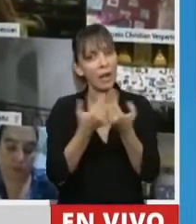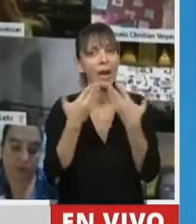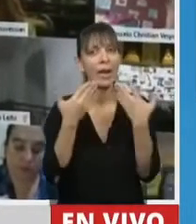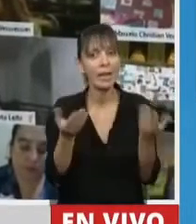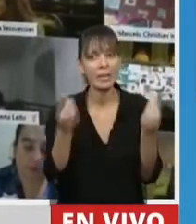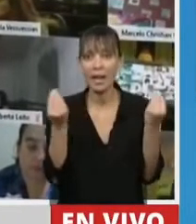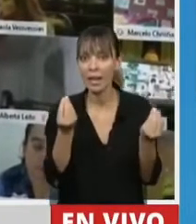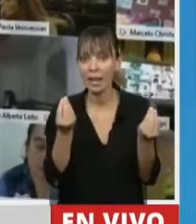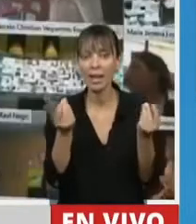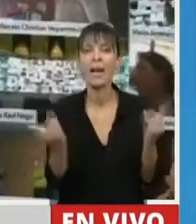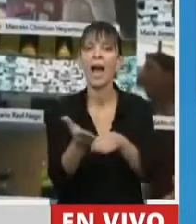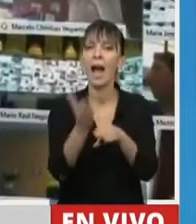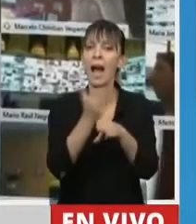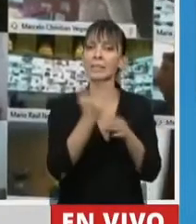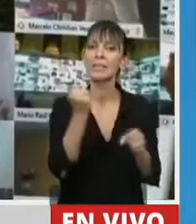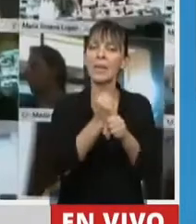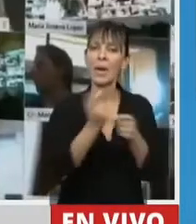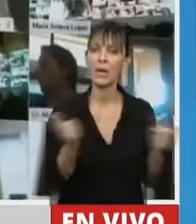al trabajo que se hizo en comisión.